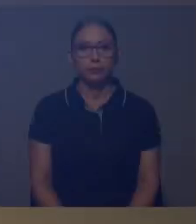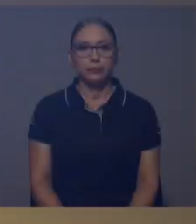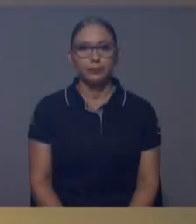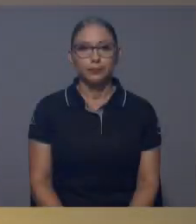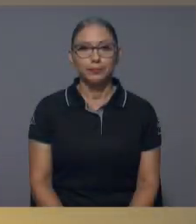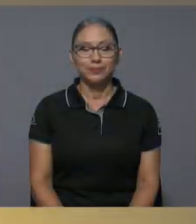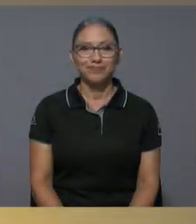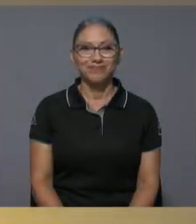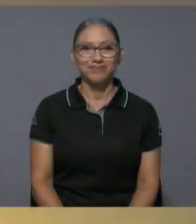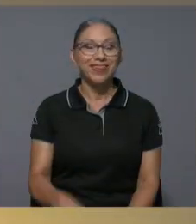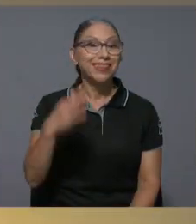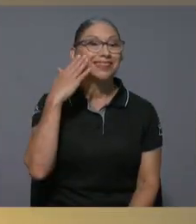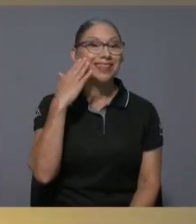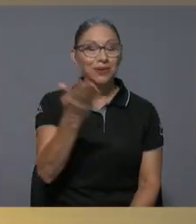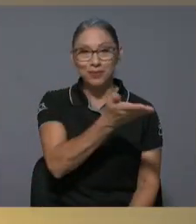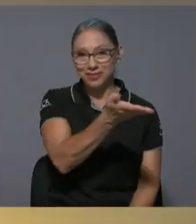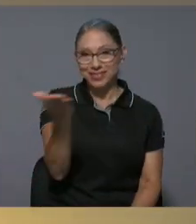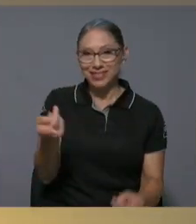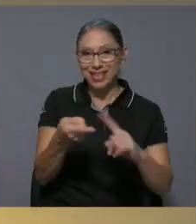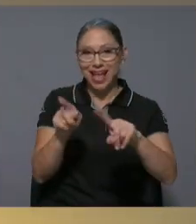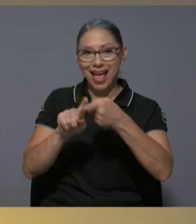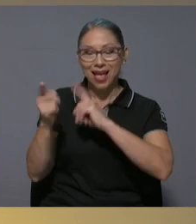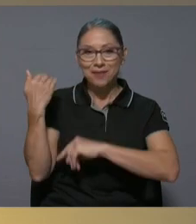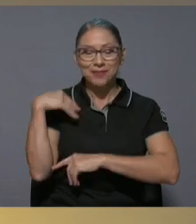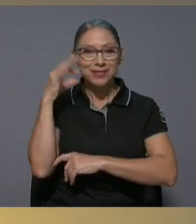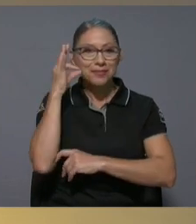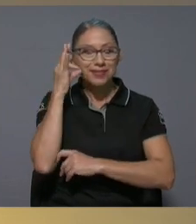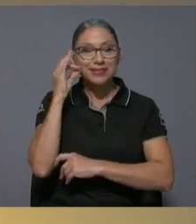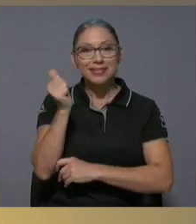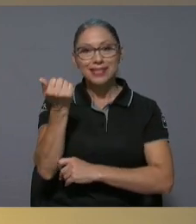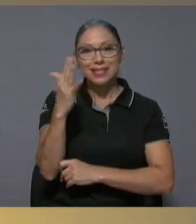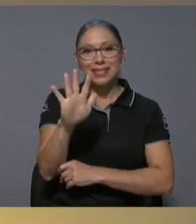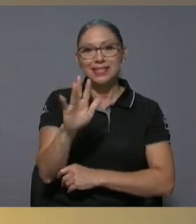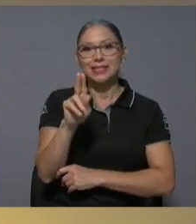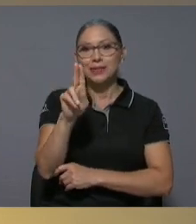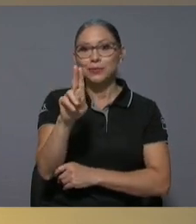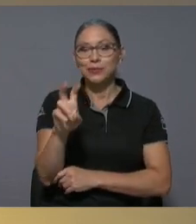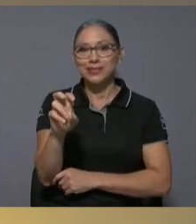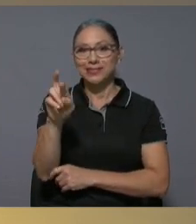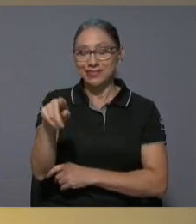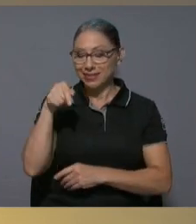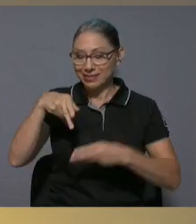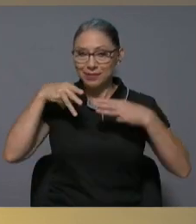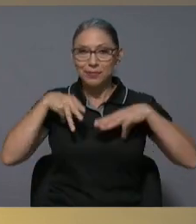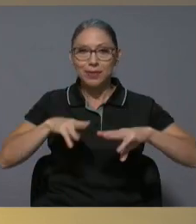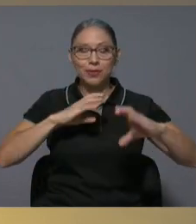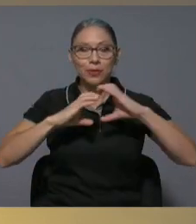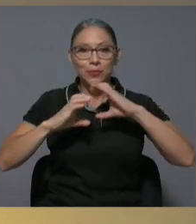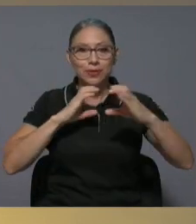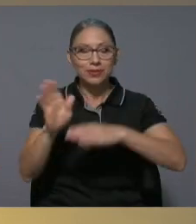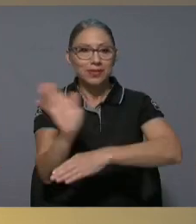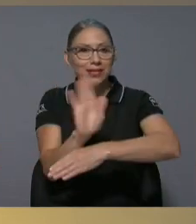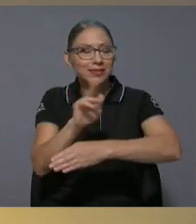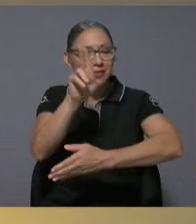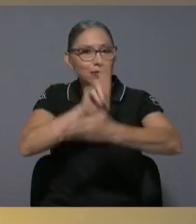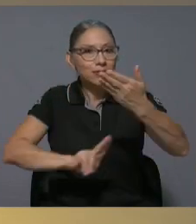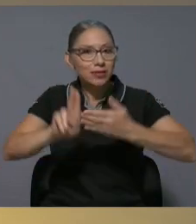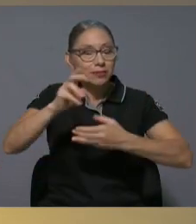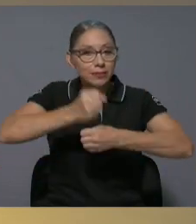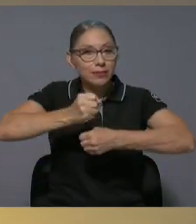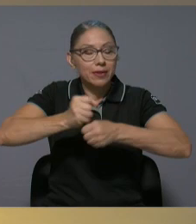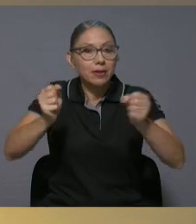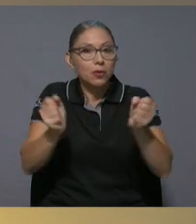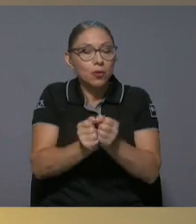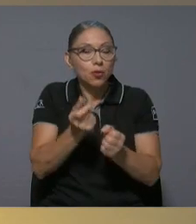Nos saludamos amigas y amigos de 15 UCR, este medio televisivo universitario que se paga con los